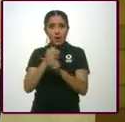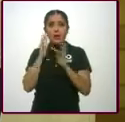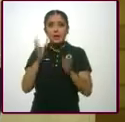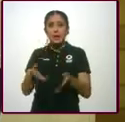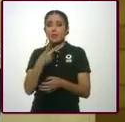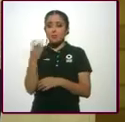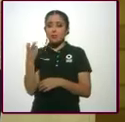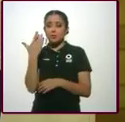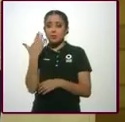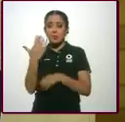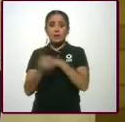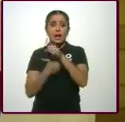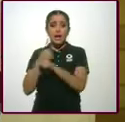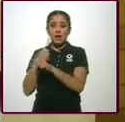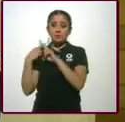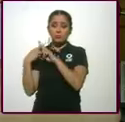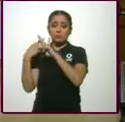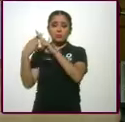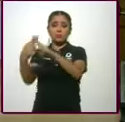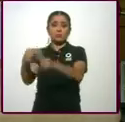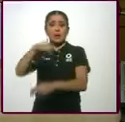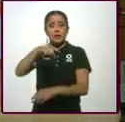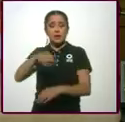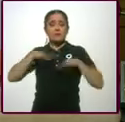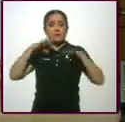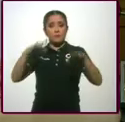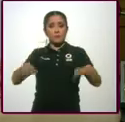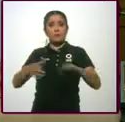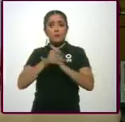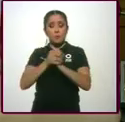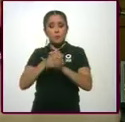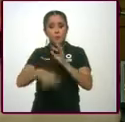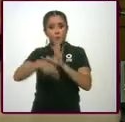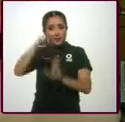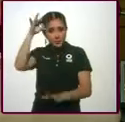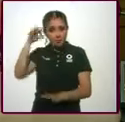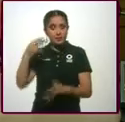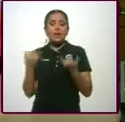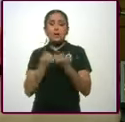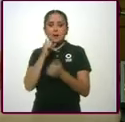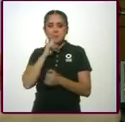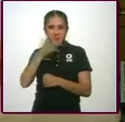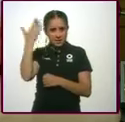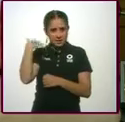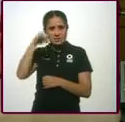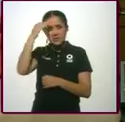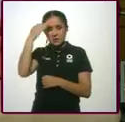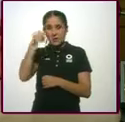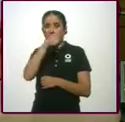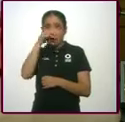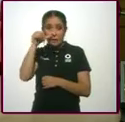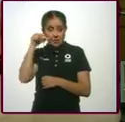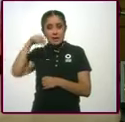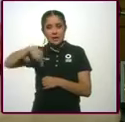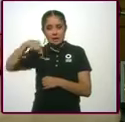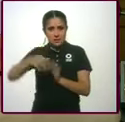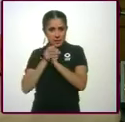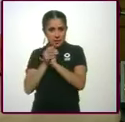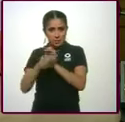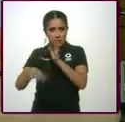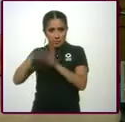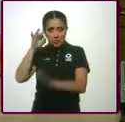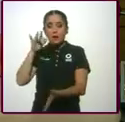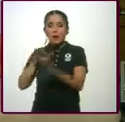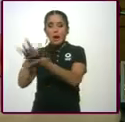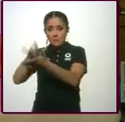años. Y una de las cosas muy ejemplares es de que en la época de Benito Juárez, la Lotería Nacional apoyó